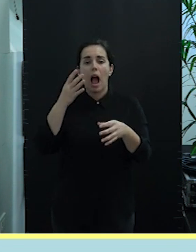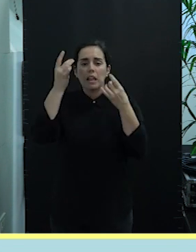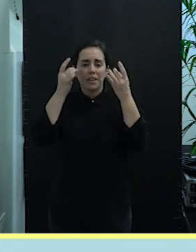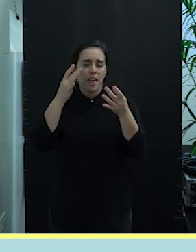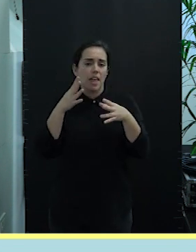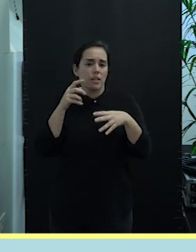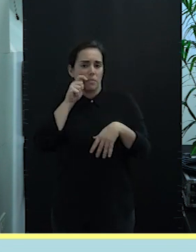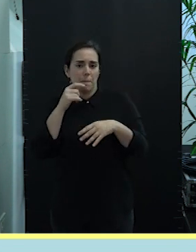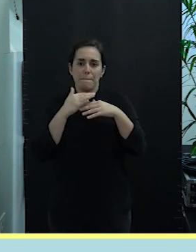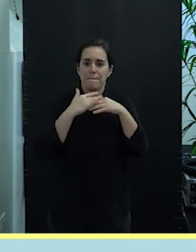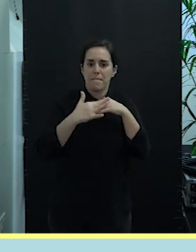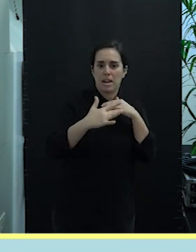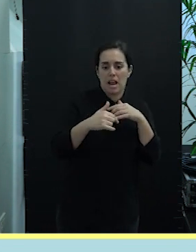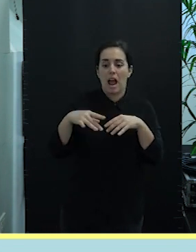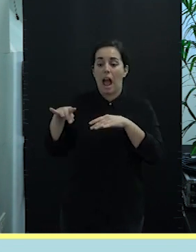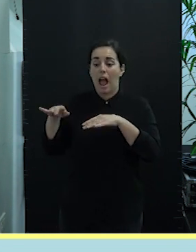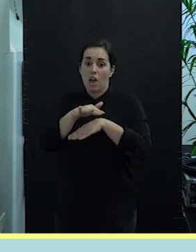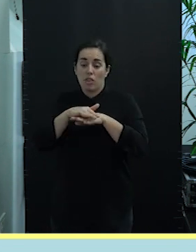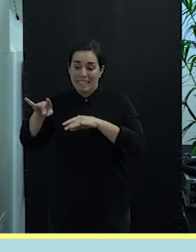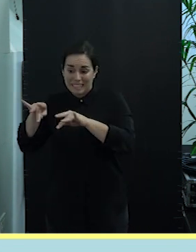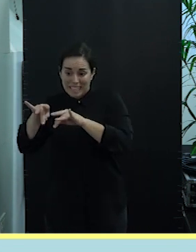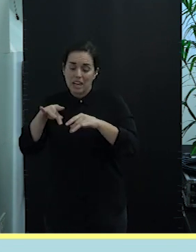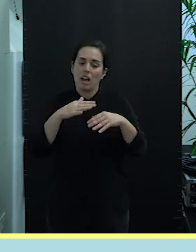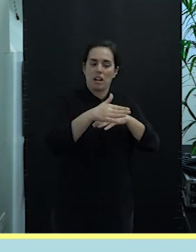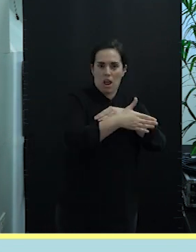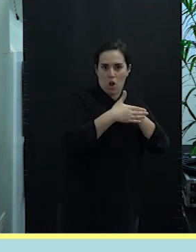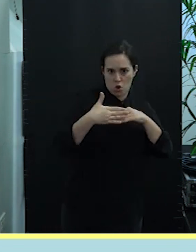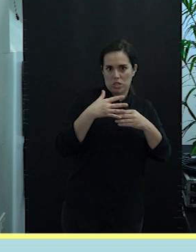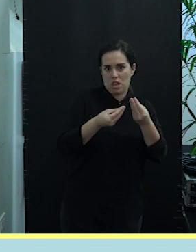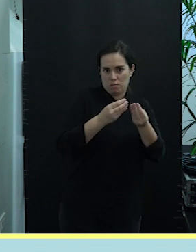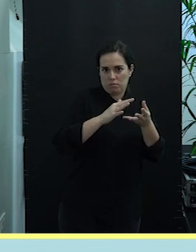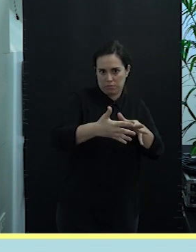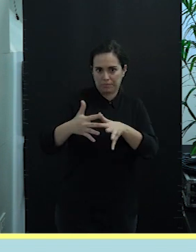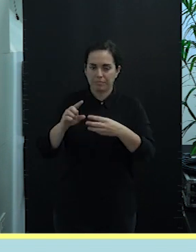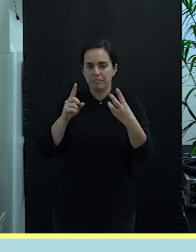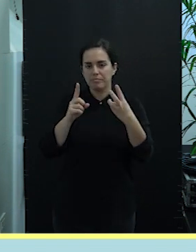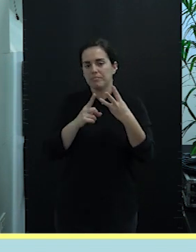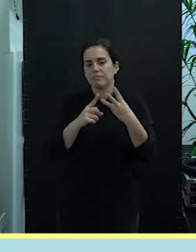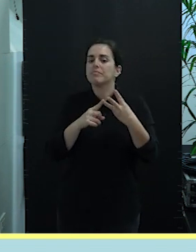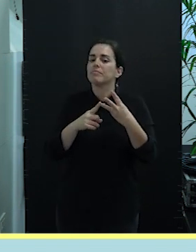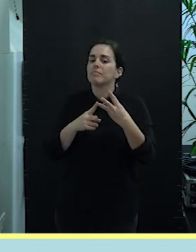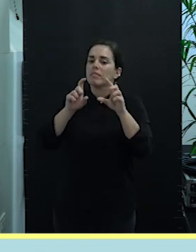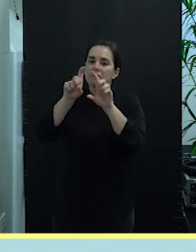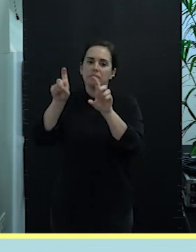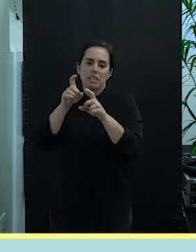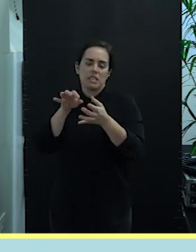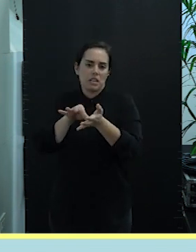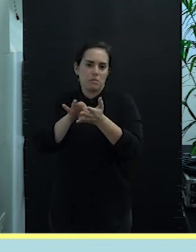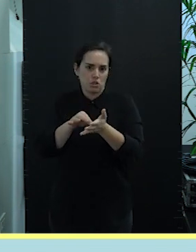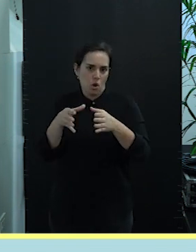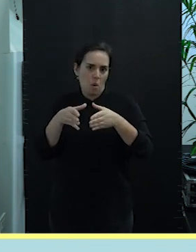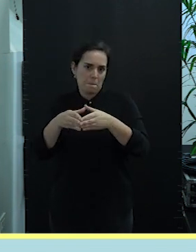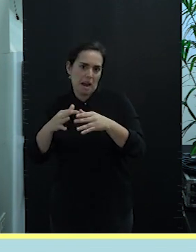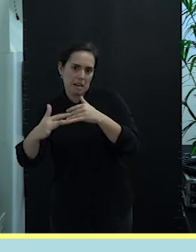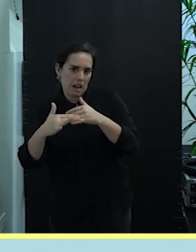realizadas en tierra y en zonas costeras. El eje tres va vinculado a las actividades de servicios marineros, actividades comerciales